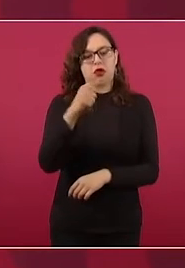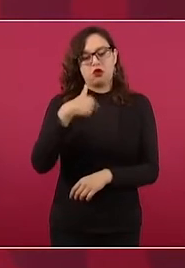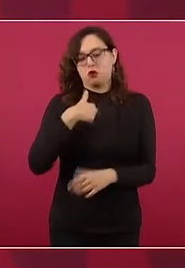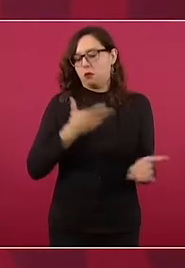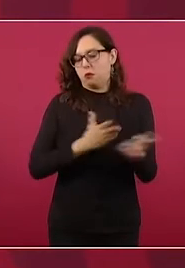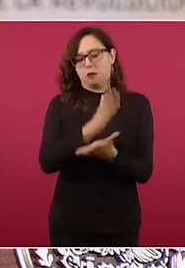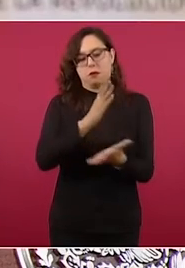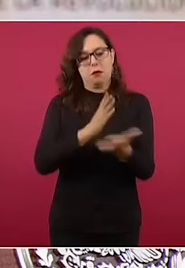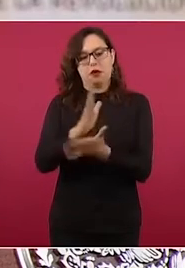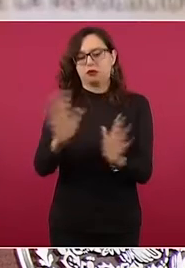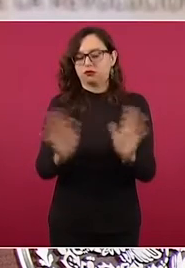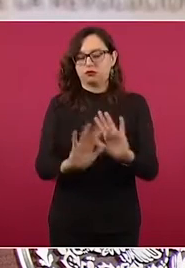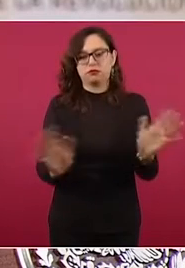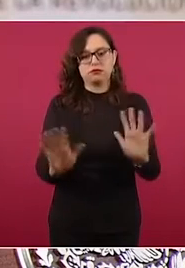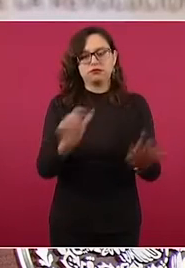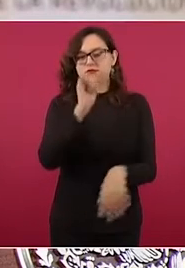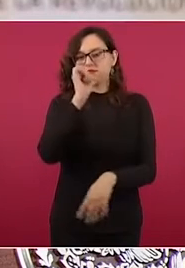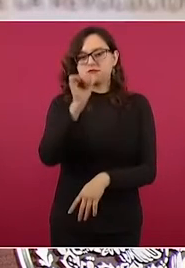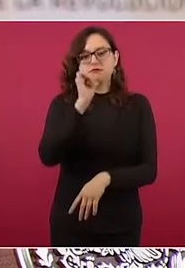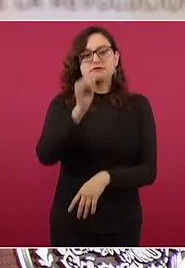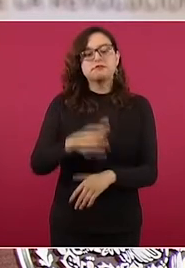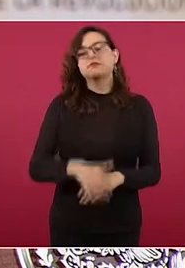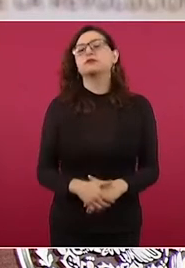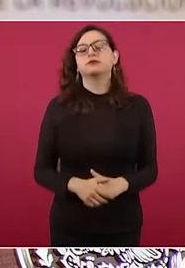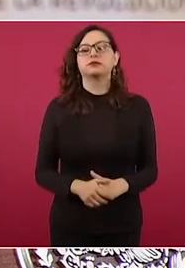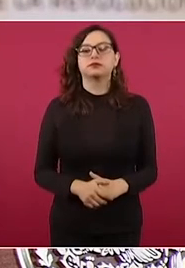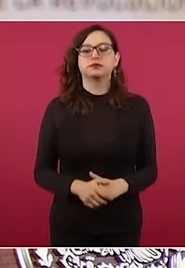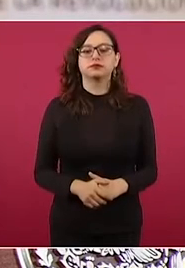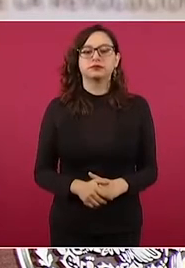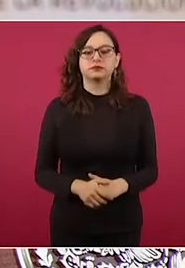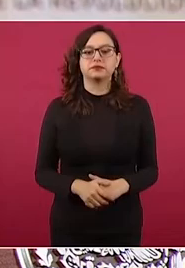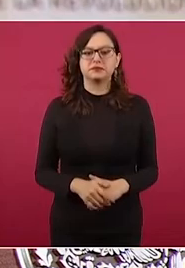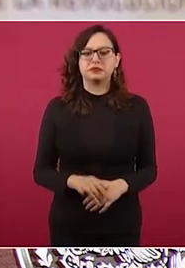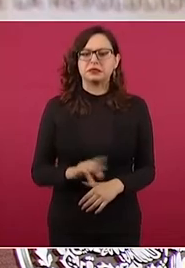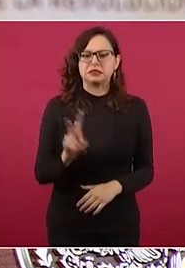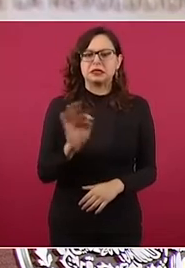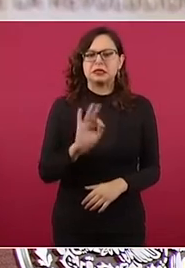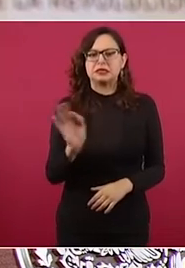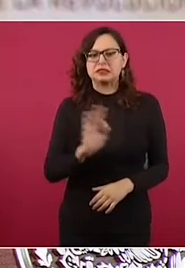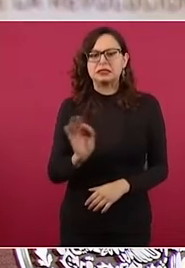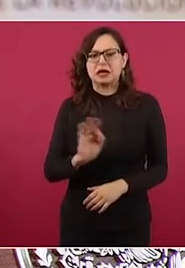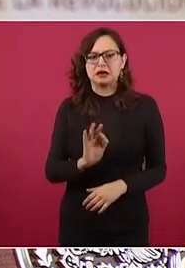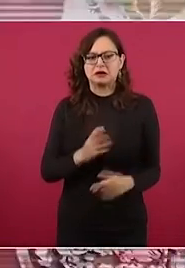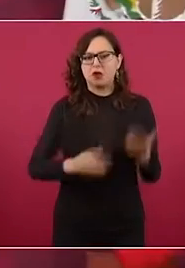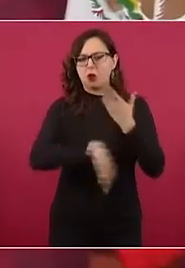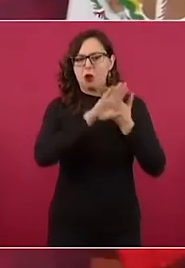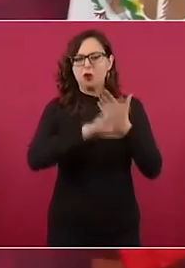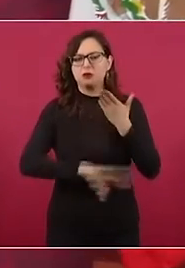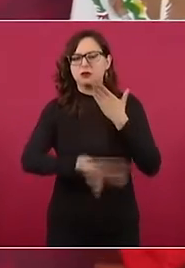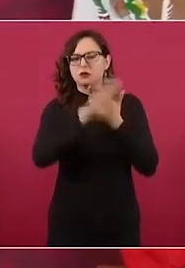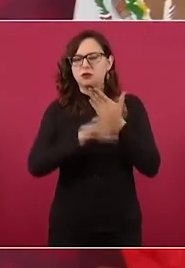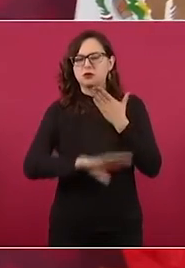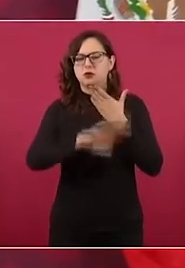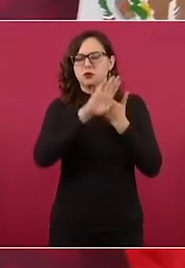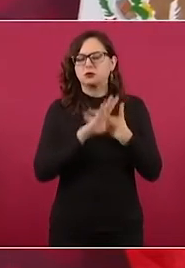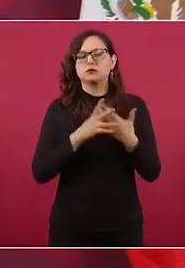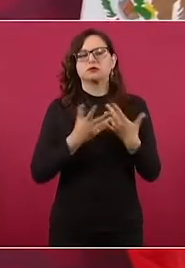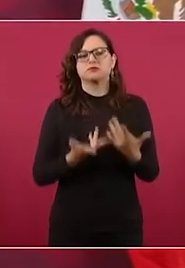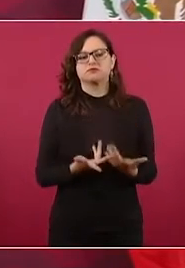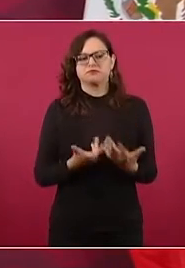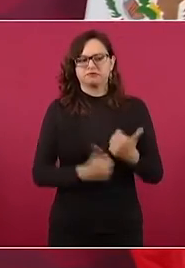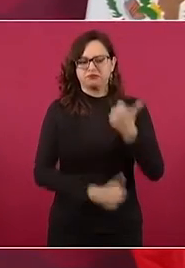Pueden ser los más acérrimos adversarios y respeto